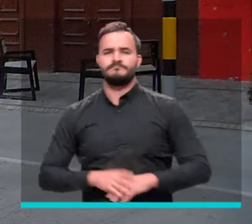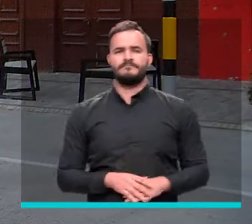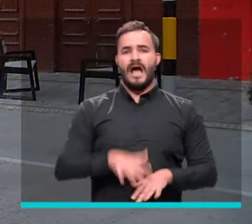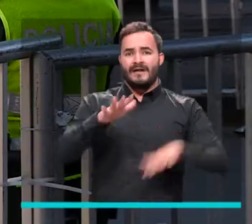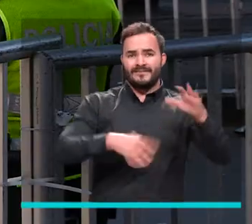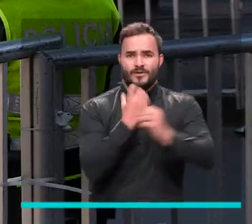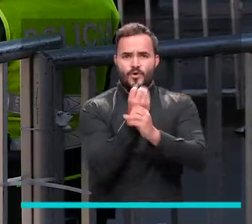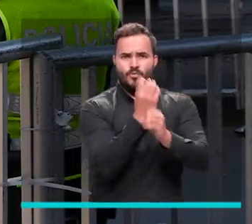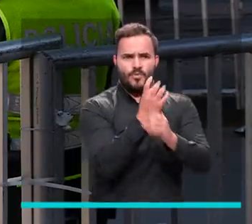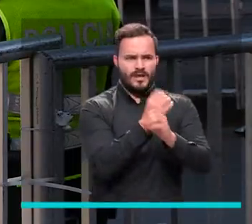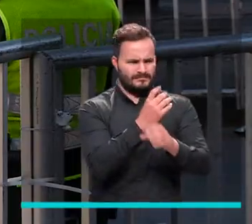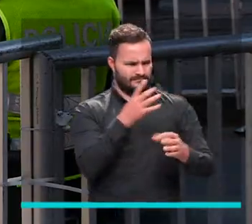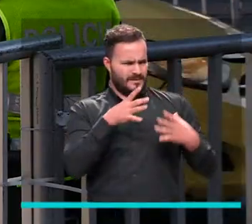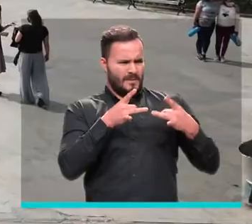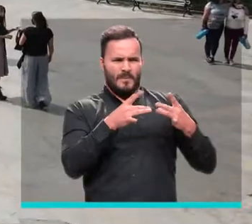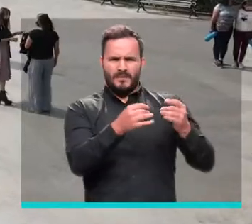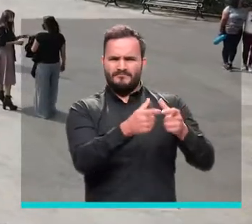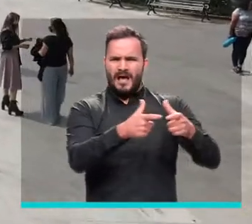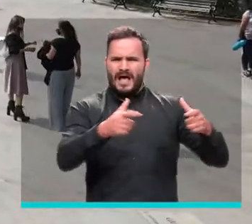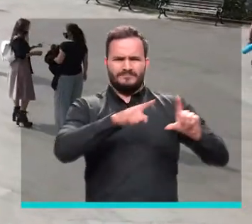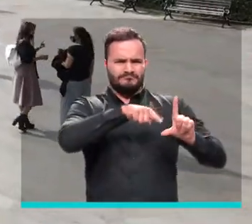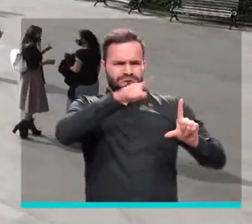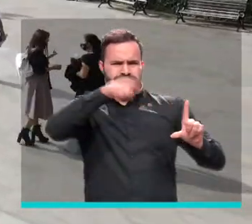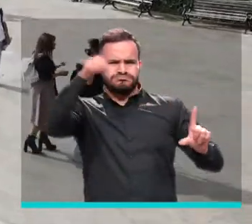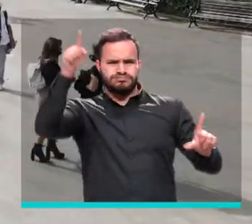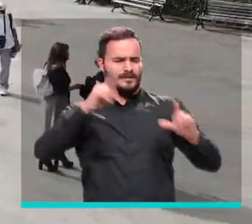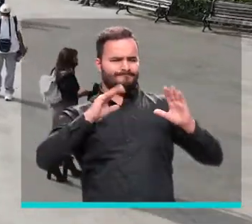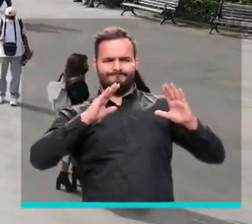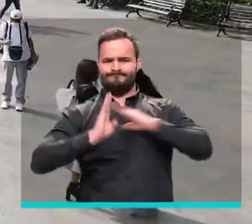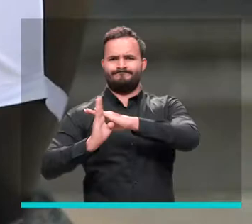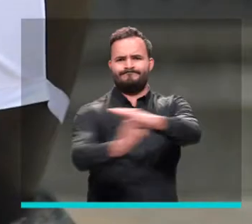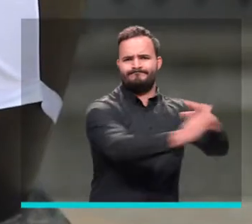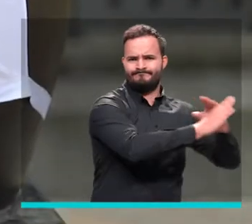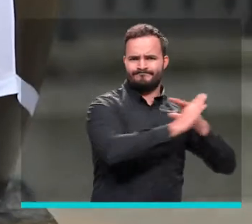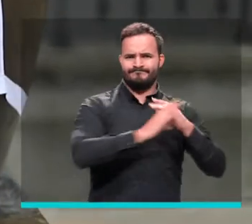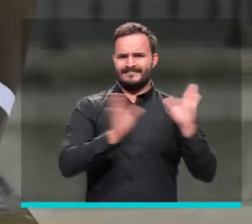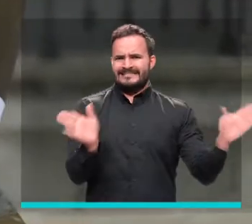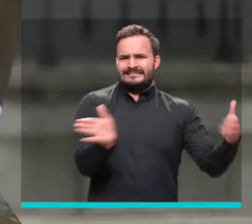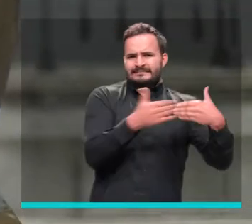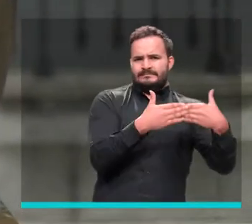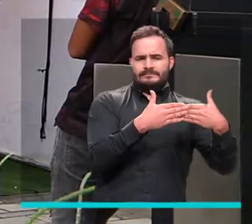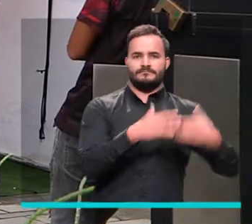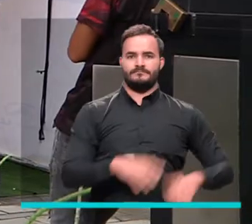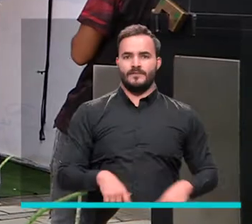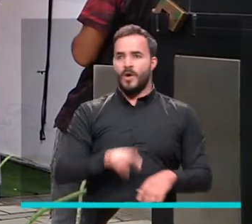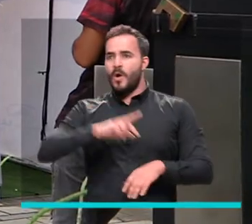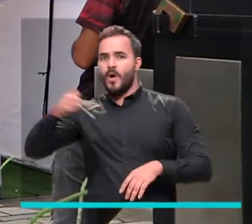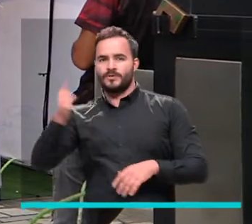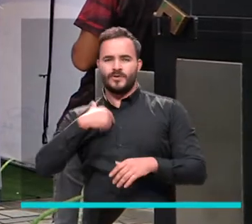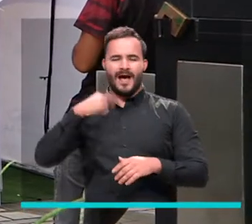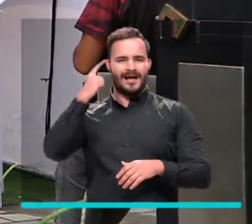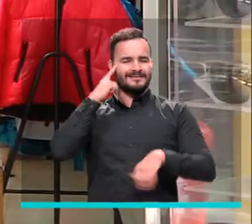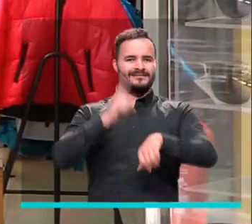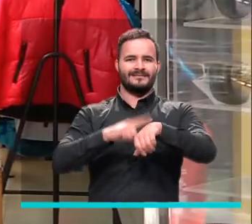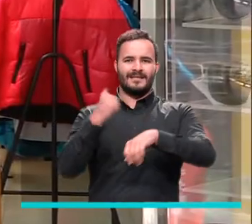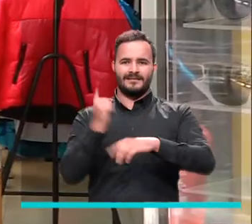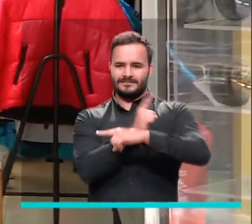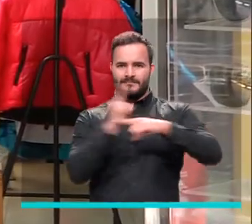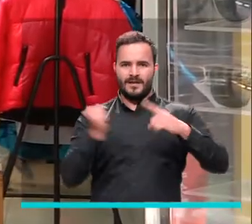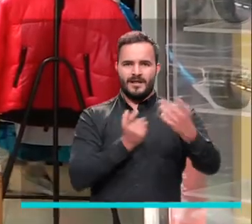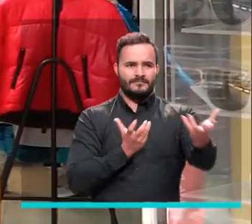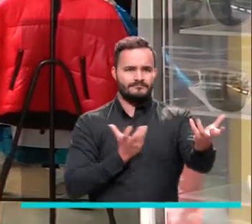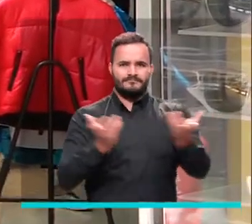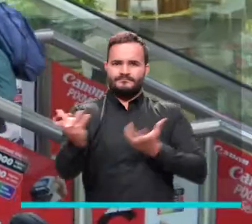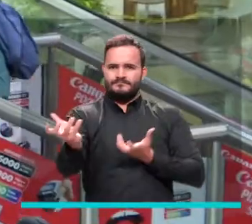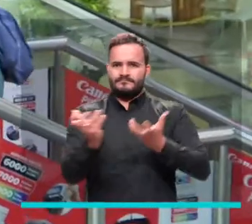hicimos en algunas comunas que tenían, los casos más incrementados, la estrategia del acordeón, el 4-3, que permitió una